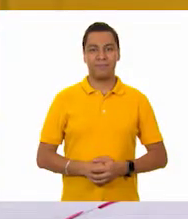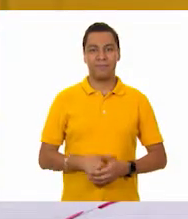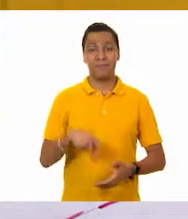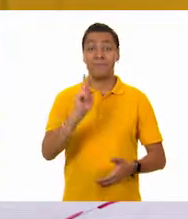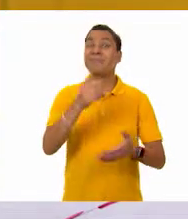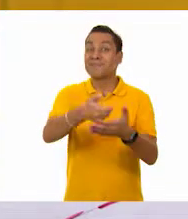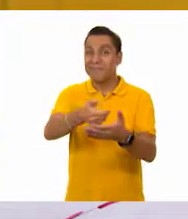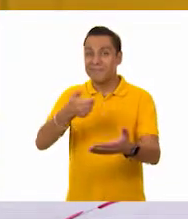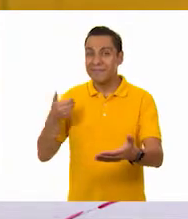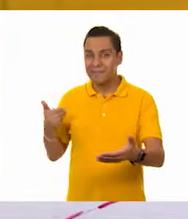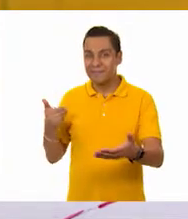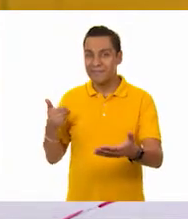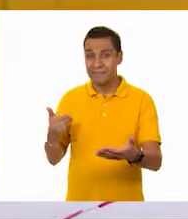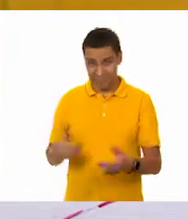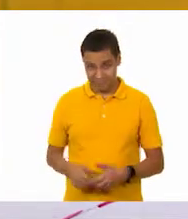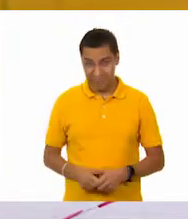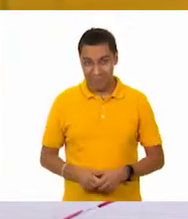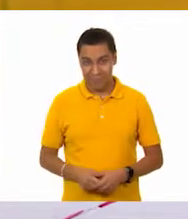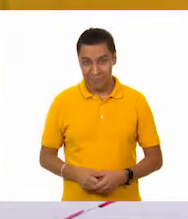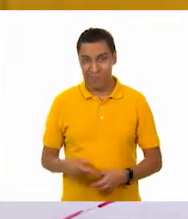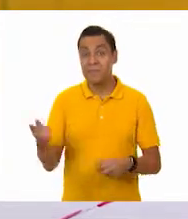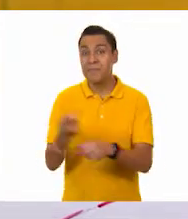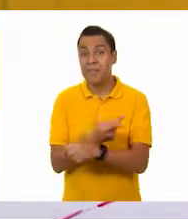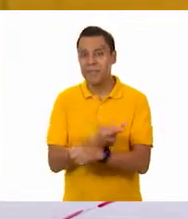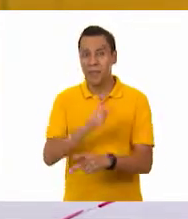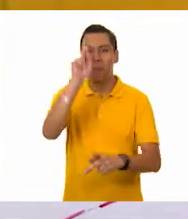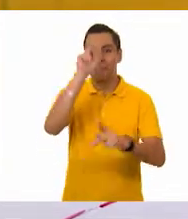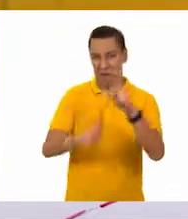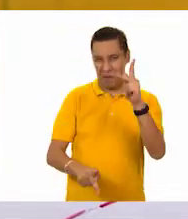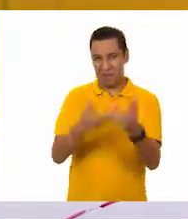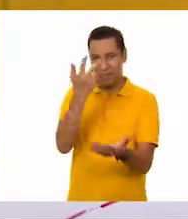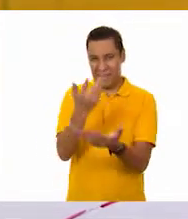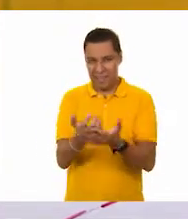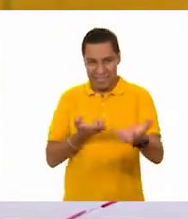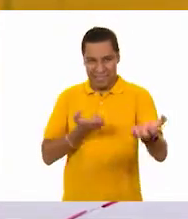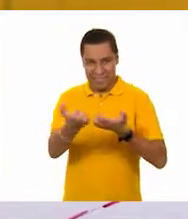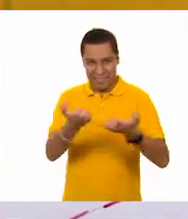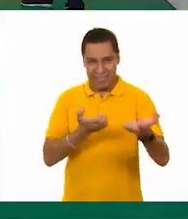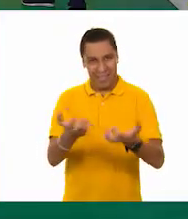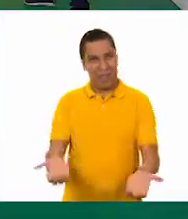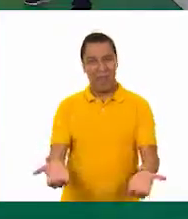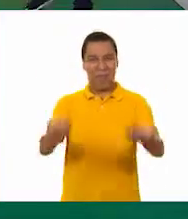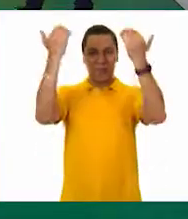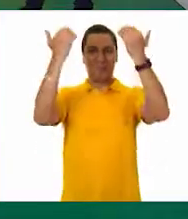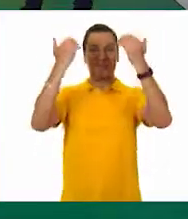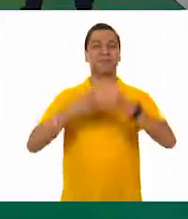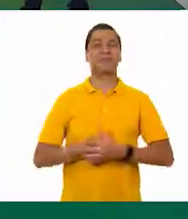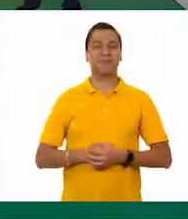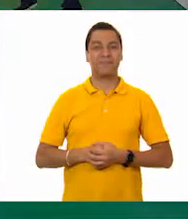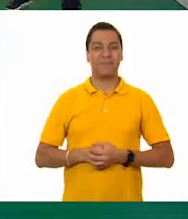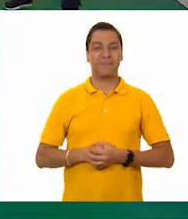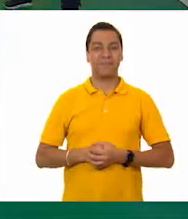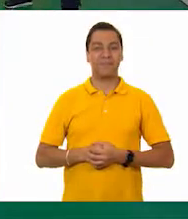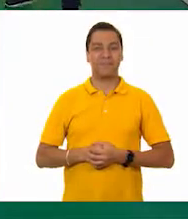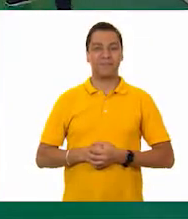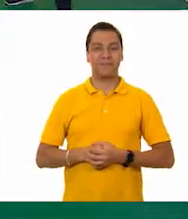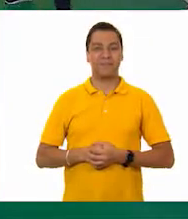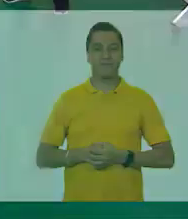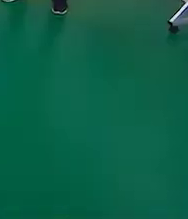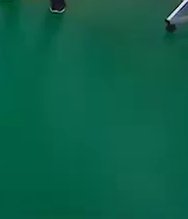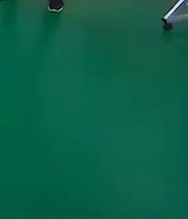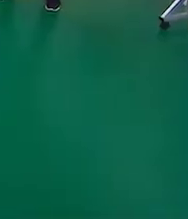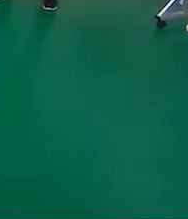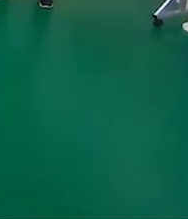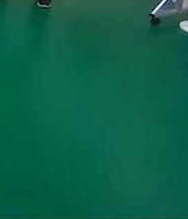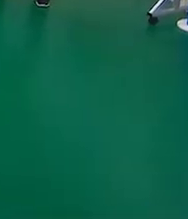Pero antes... ¿Ah, sí? ¡Una pausa activa! ¡Muy bien! ¡Vamos a hacer sentadillas!